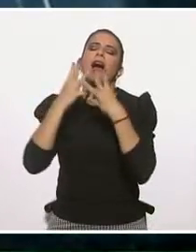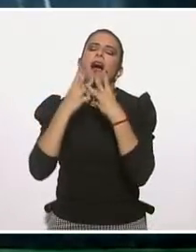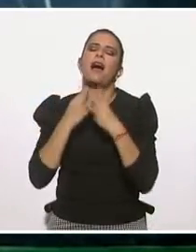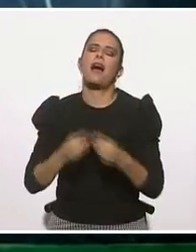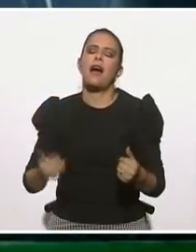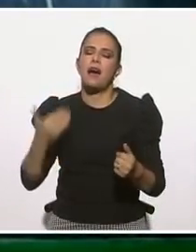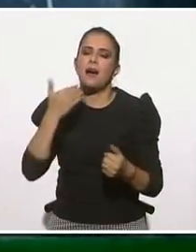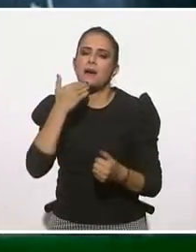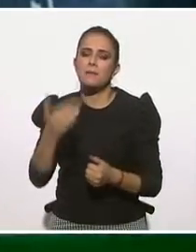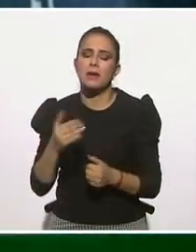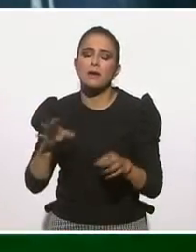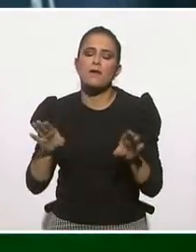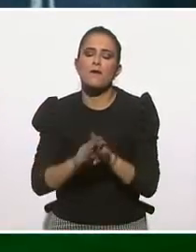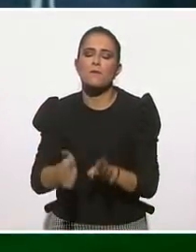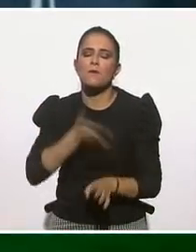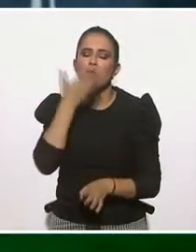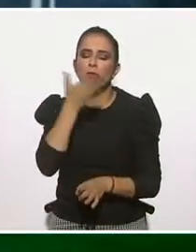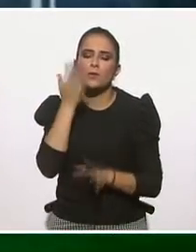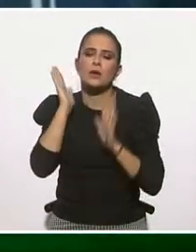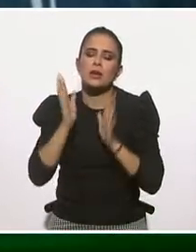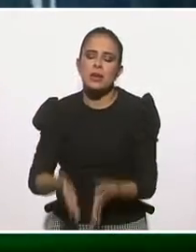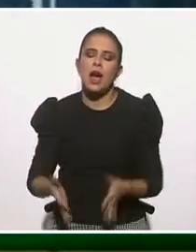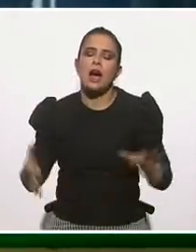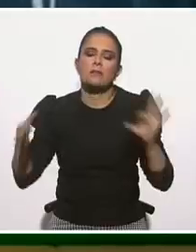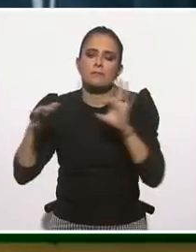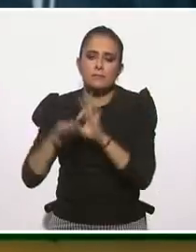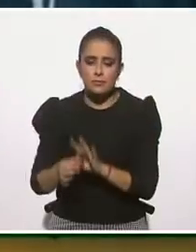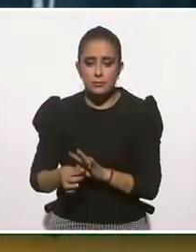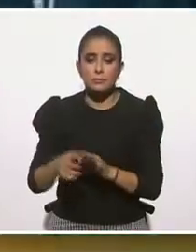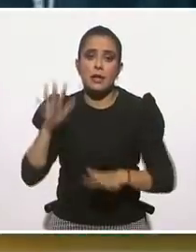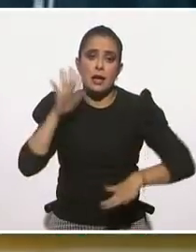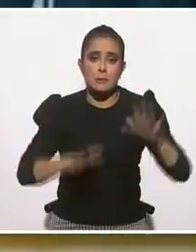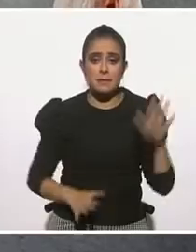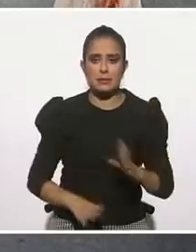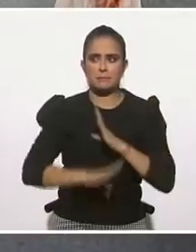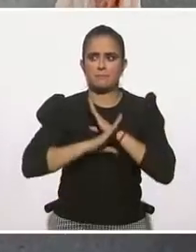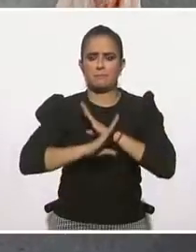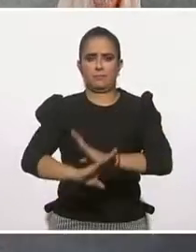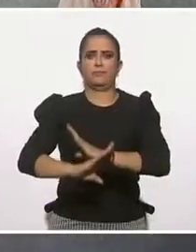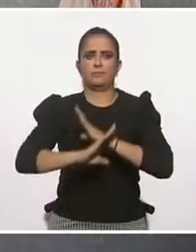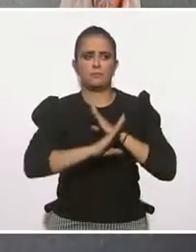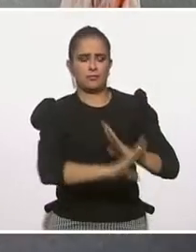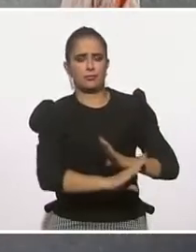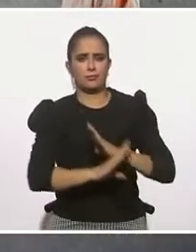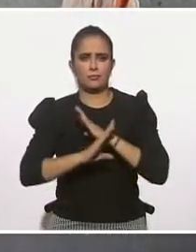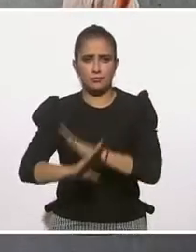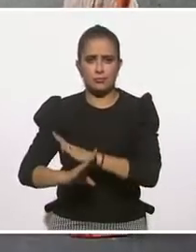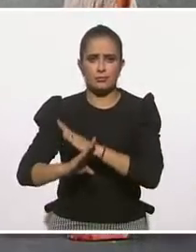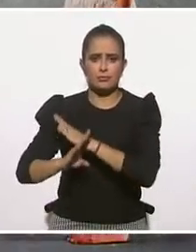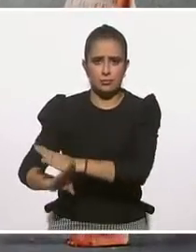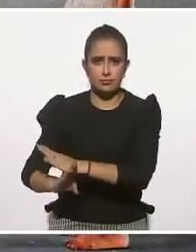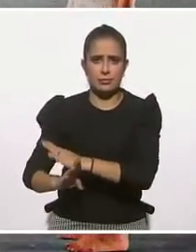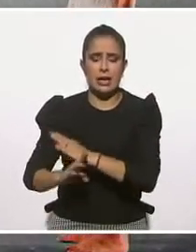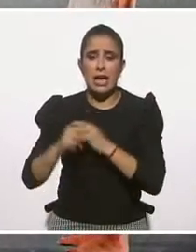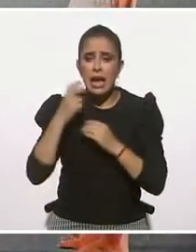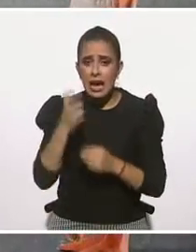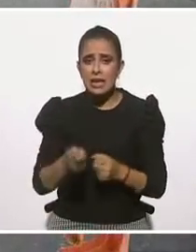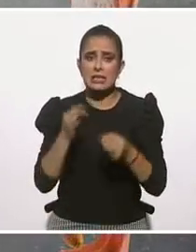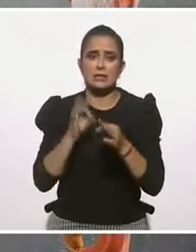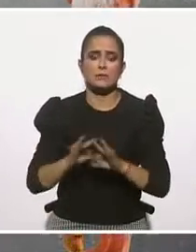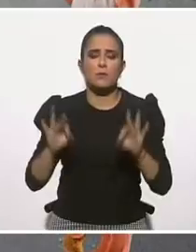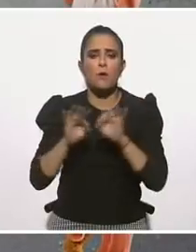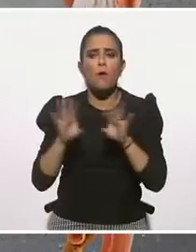defensa y de adaptación. Los mecanismos de defensa a los que se refiere son el silgai, el clivaje y la